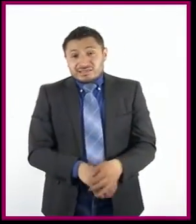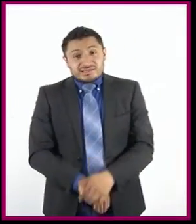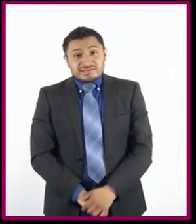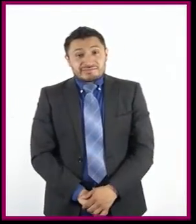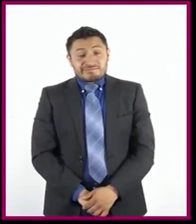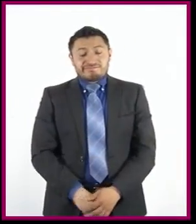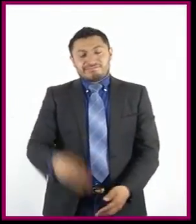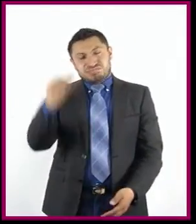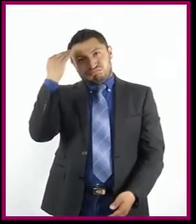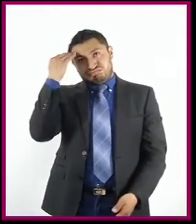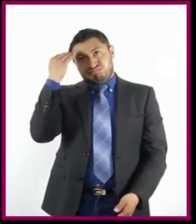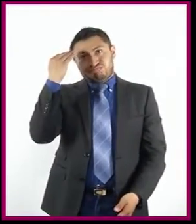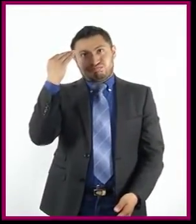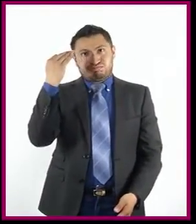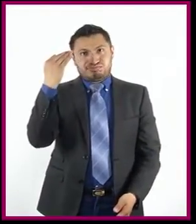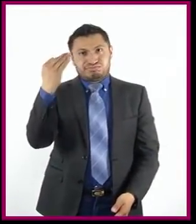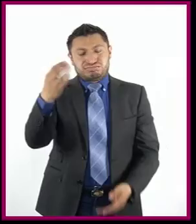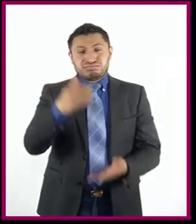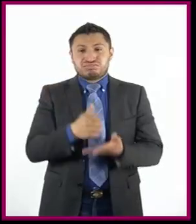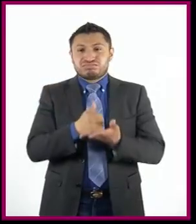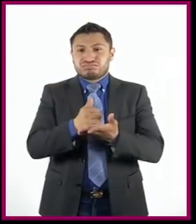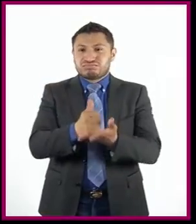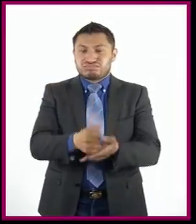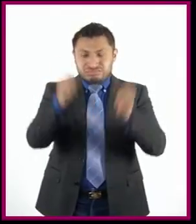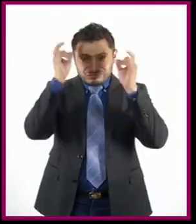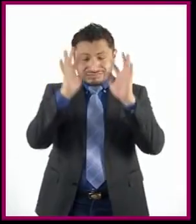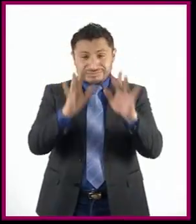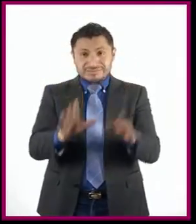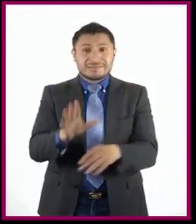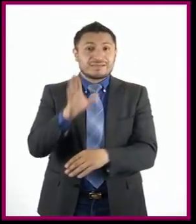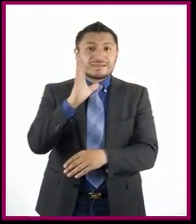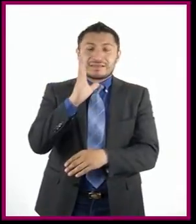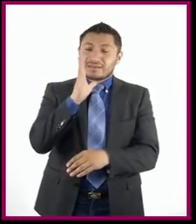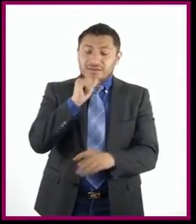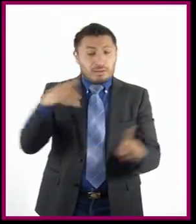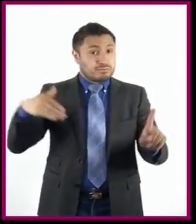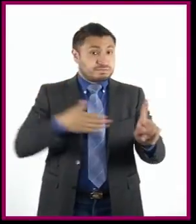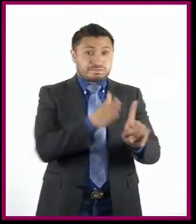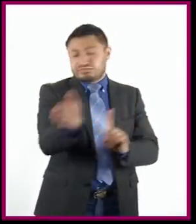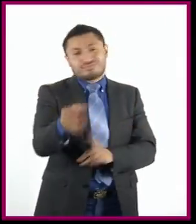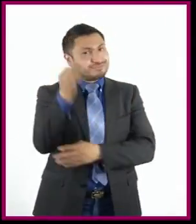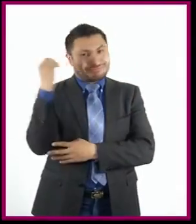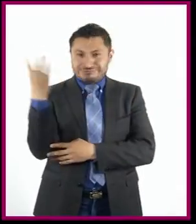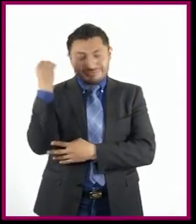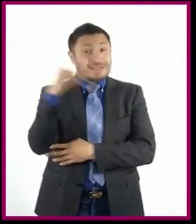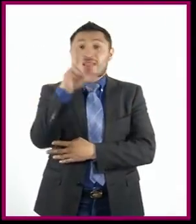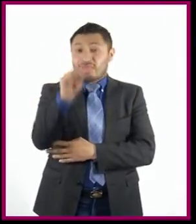El tiempo apremia. Y no podemos desviarnos del tema de esta conferencia.